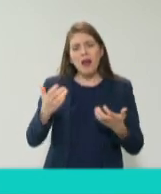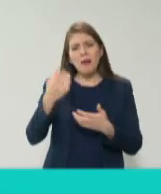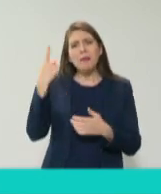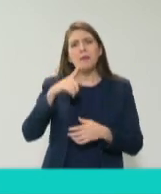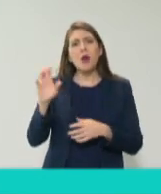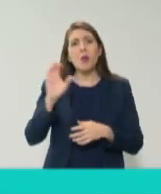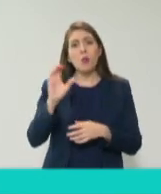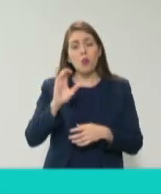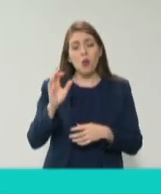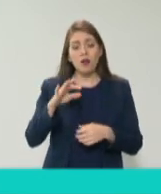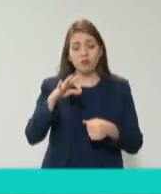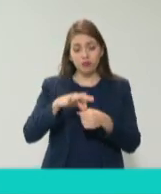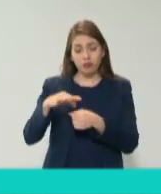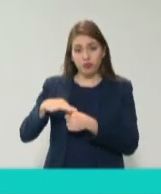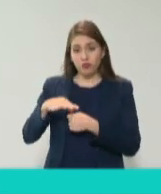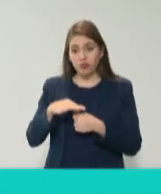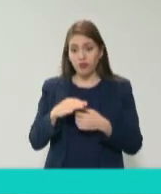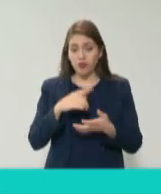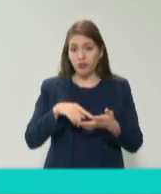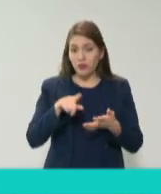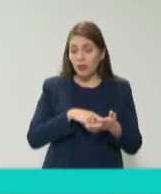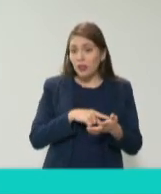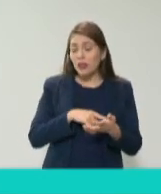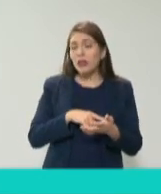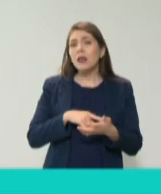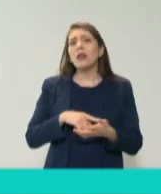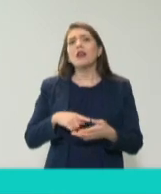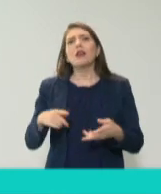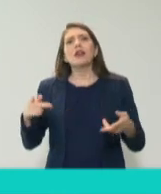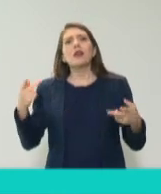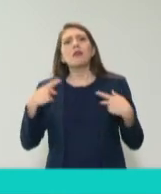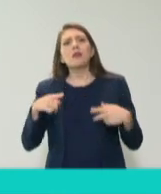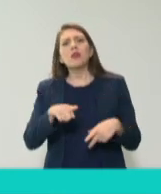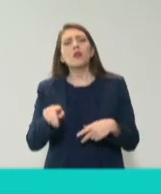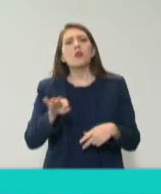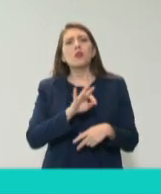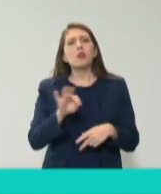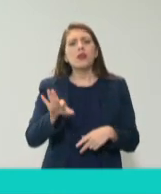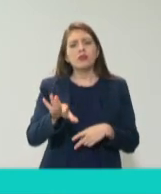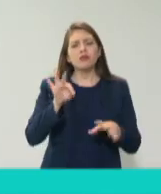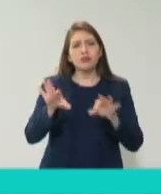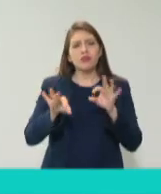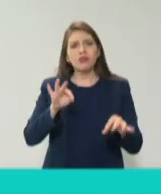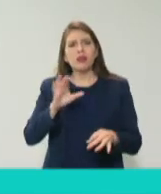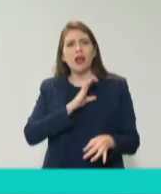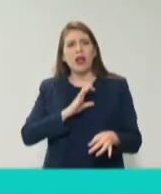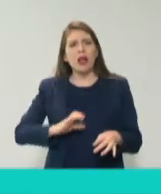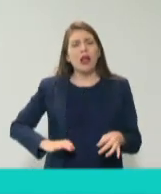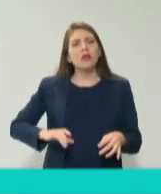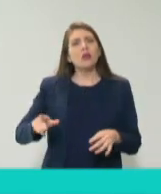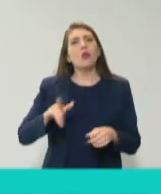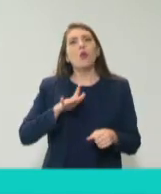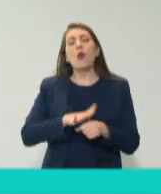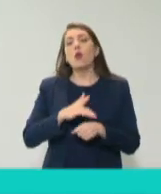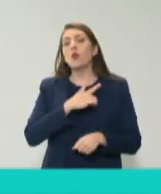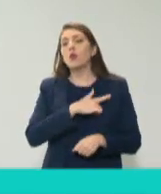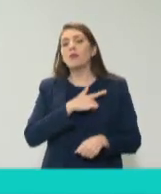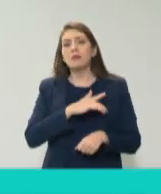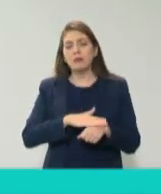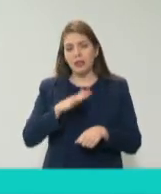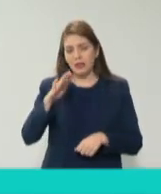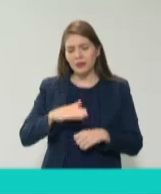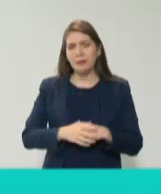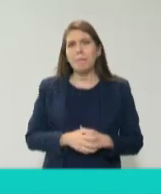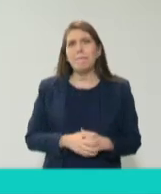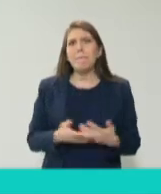los ciudadanos escojan a su candidato favorito de forma más informada y